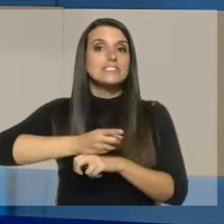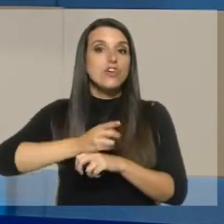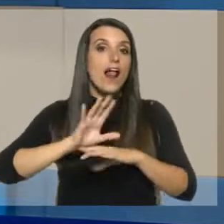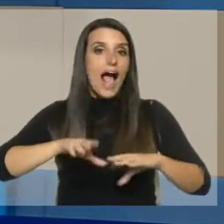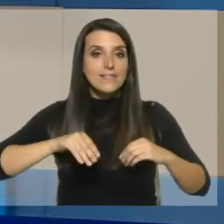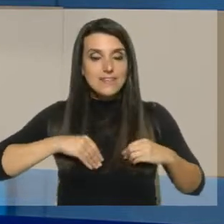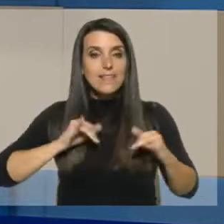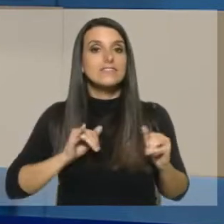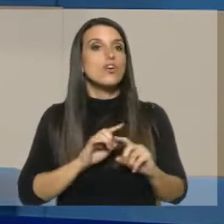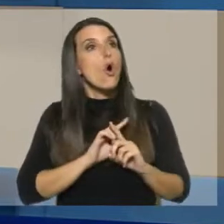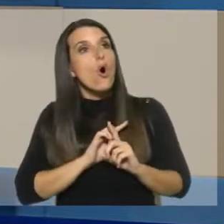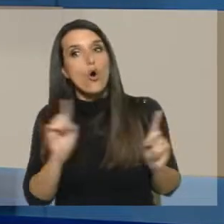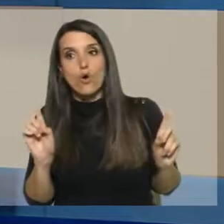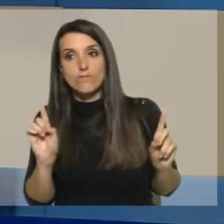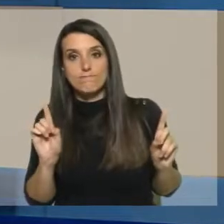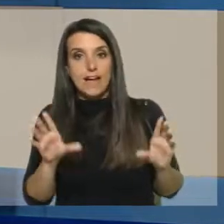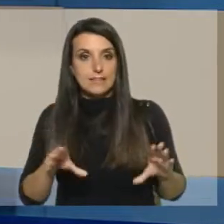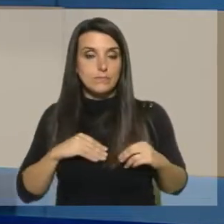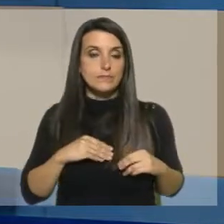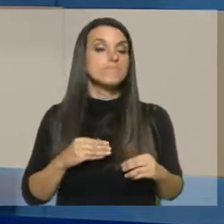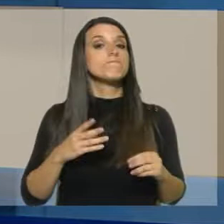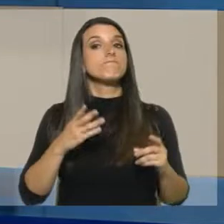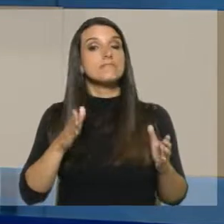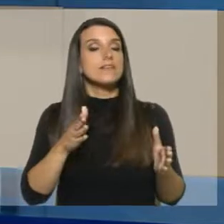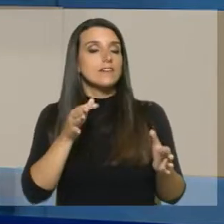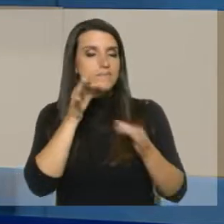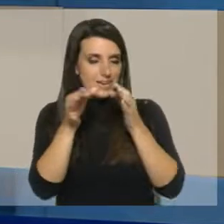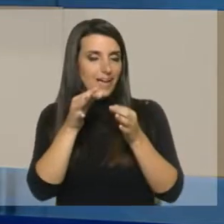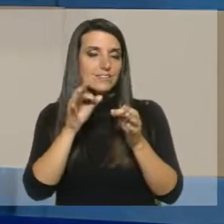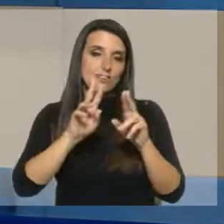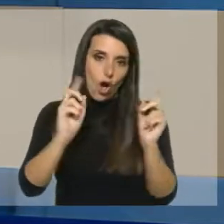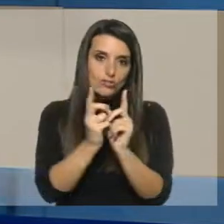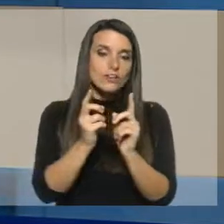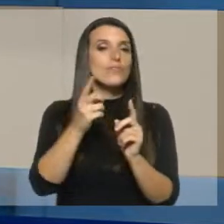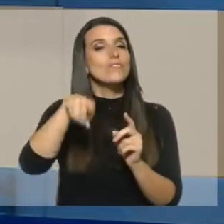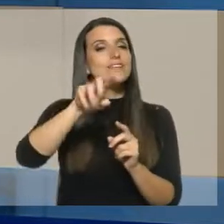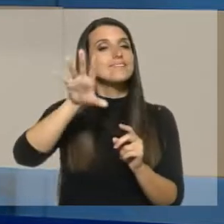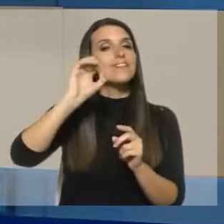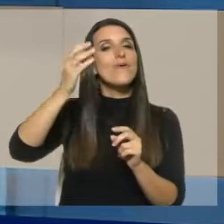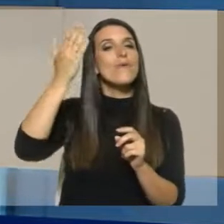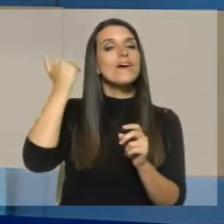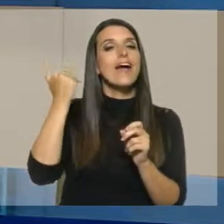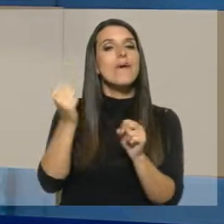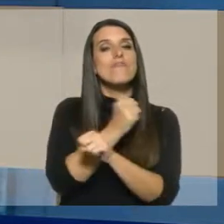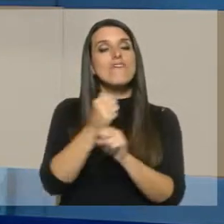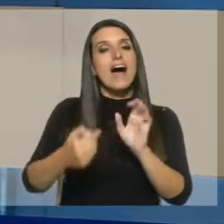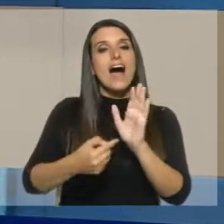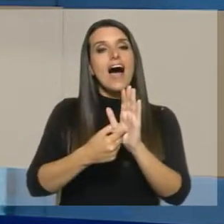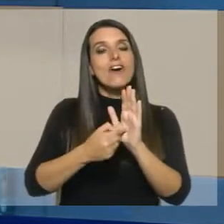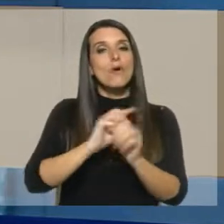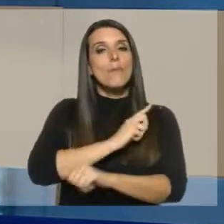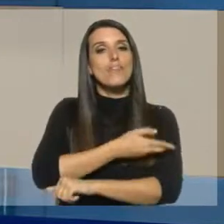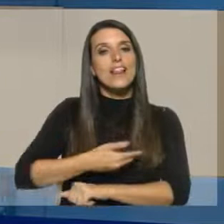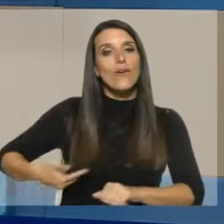acepta el amparo o no acepta el amparo. ¿De qué estamos hablando? Bueno, se acordarán ustedes del decreto que emitió el